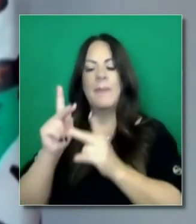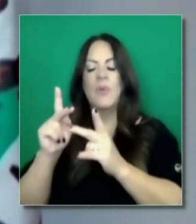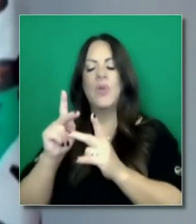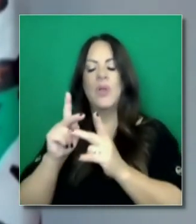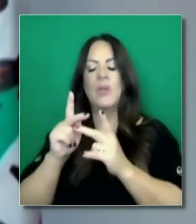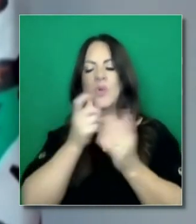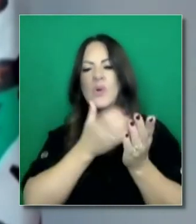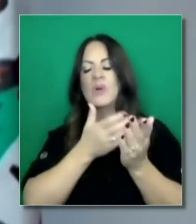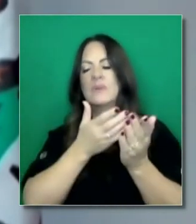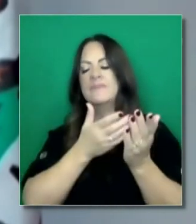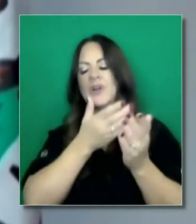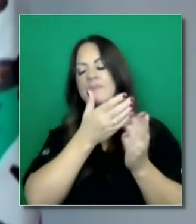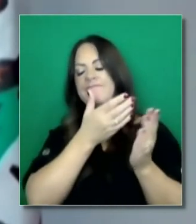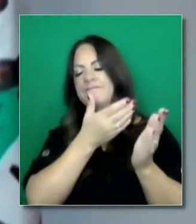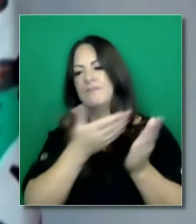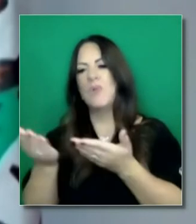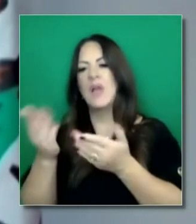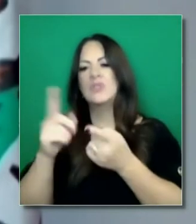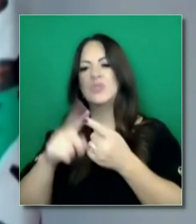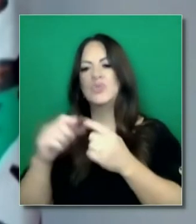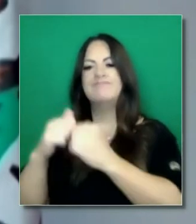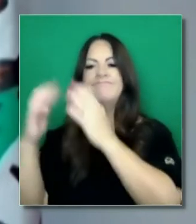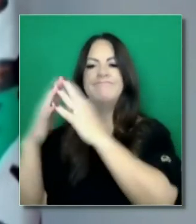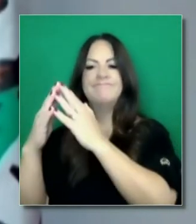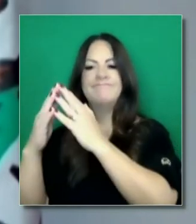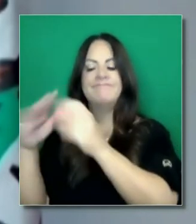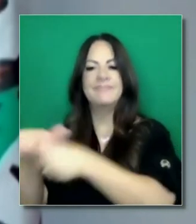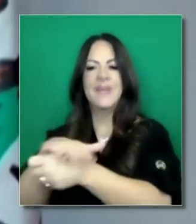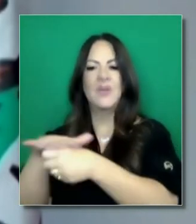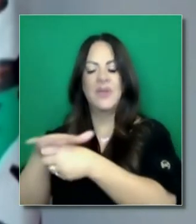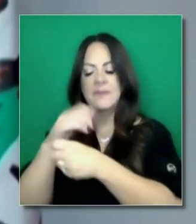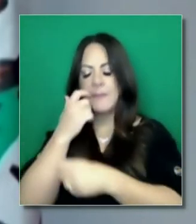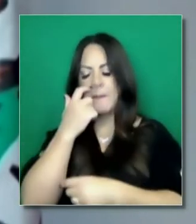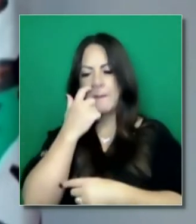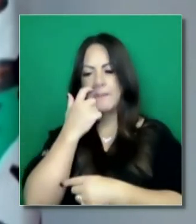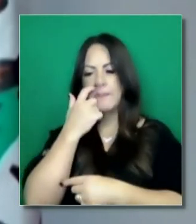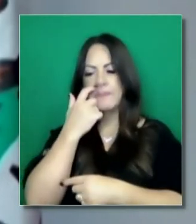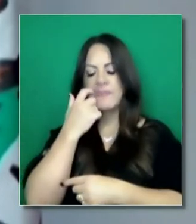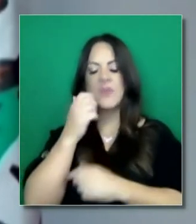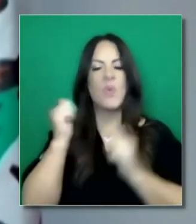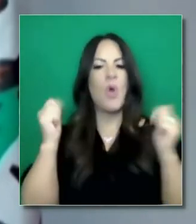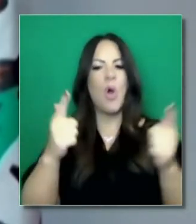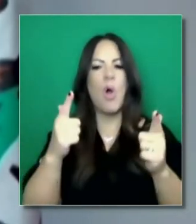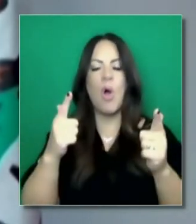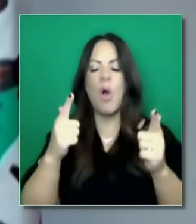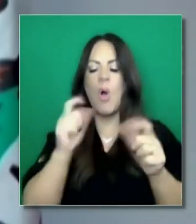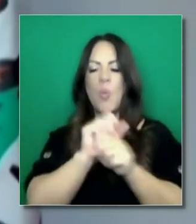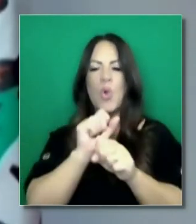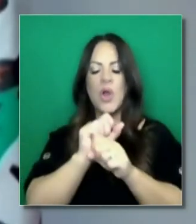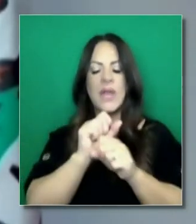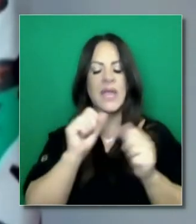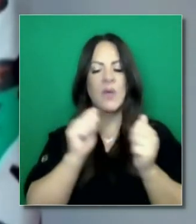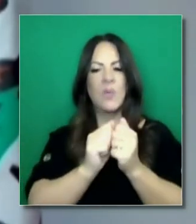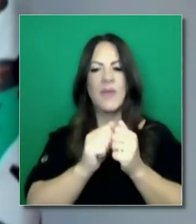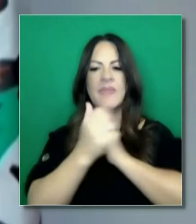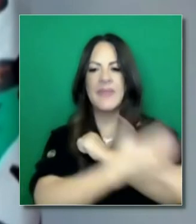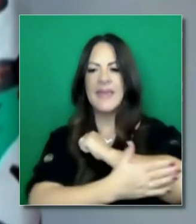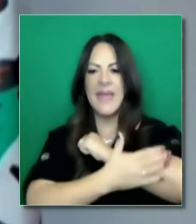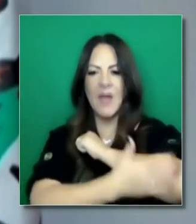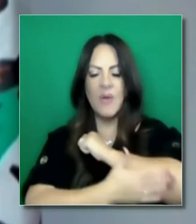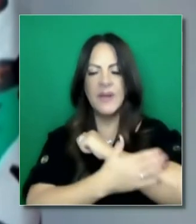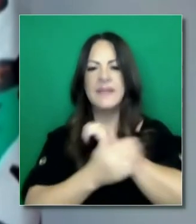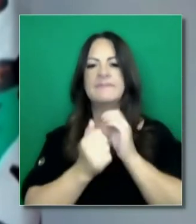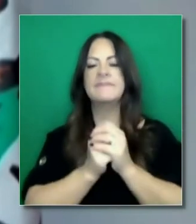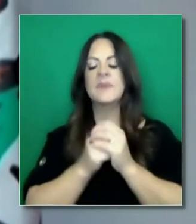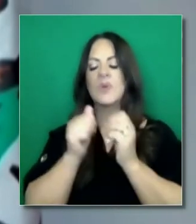en las salas de emergencias y cuidados intensivos. Esos esfuerzos colectivos, el trabajar en conjunto con los condados,